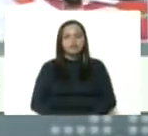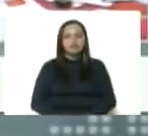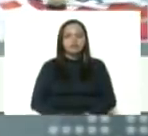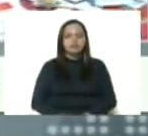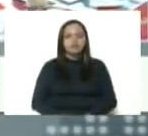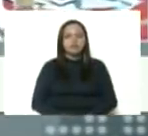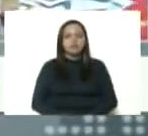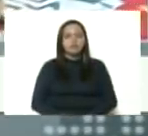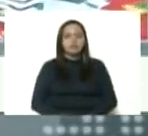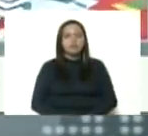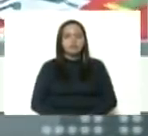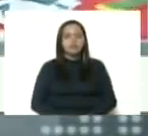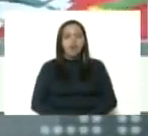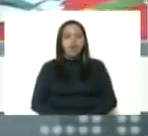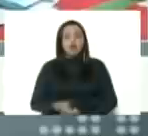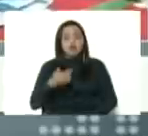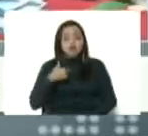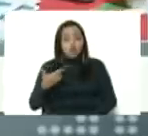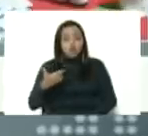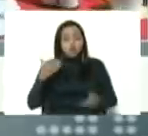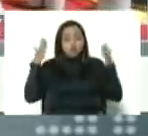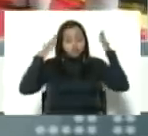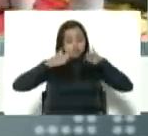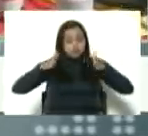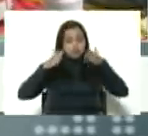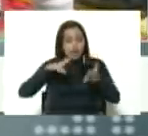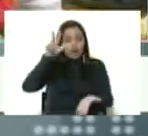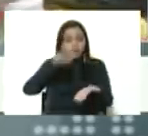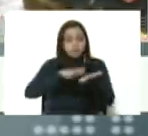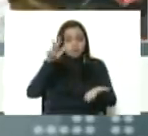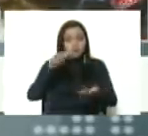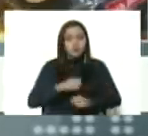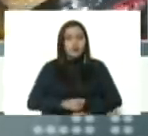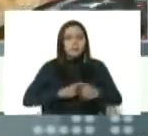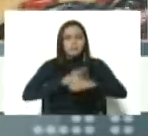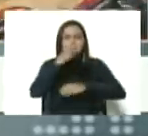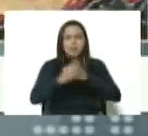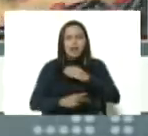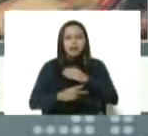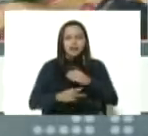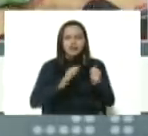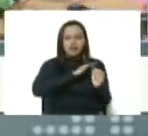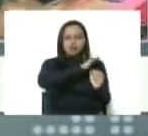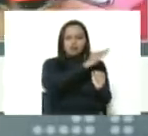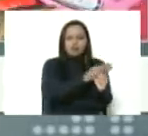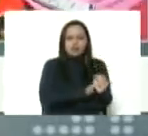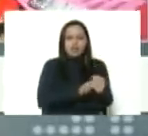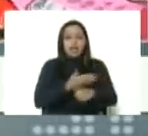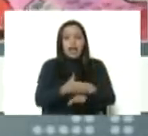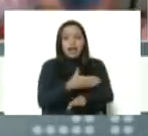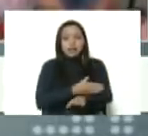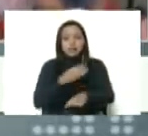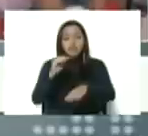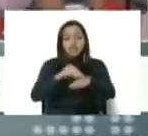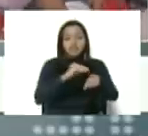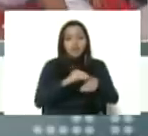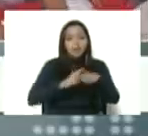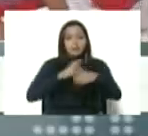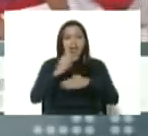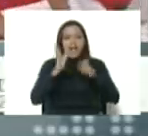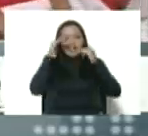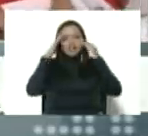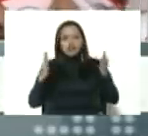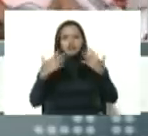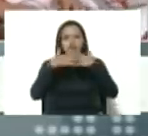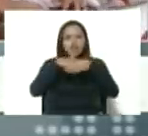Igualmente, he ordenado y aprobado el plan de fortalecimiento, como lo estoy anunciando, del plan de atención